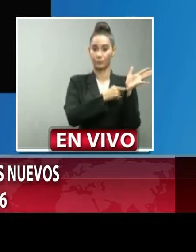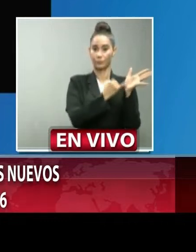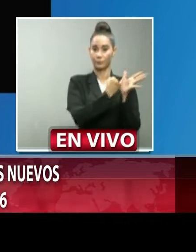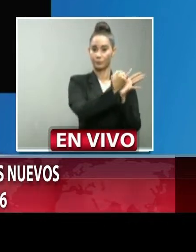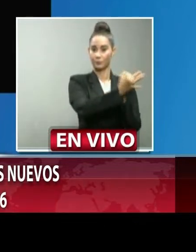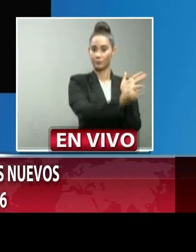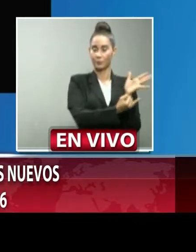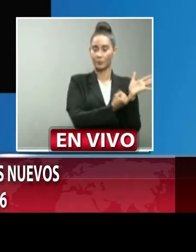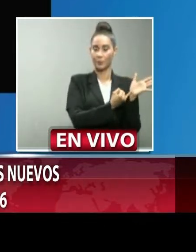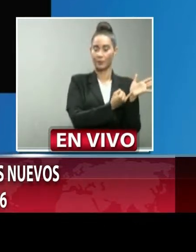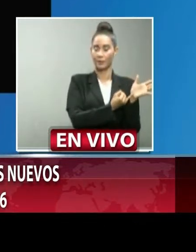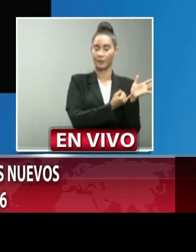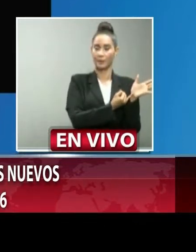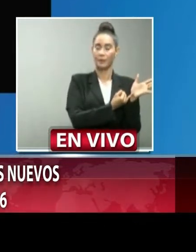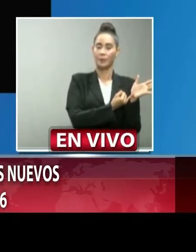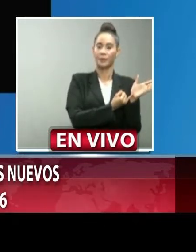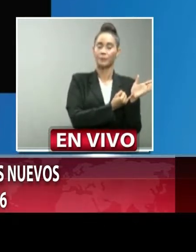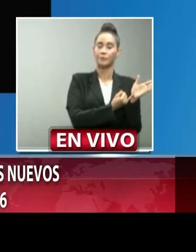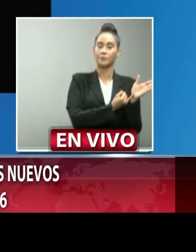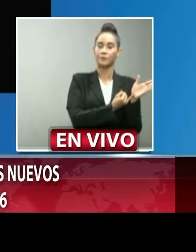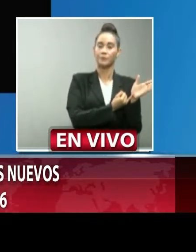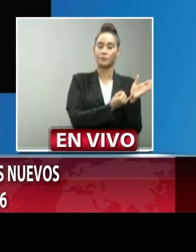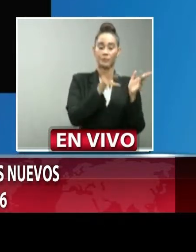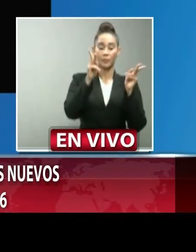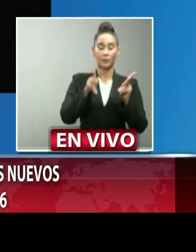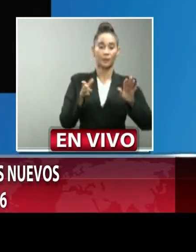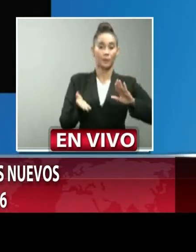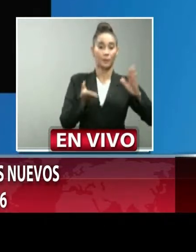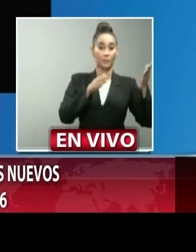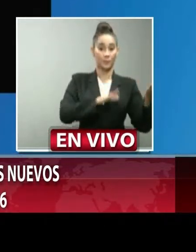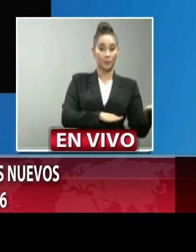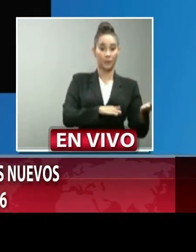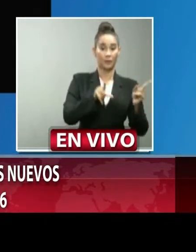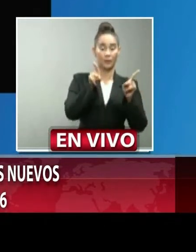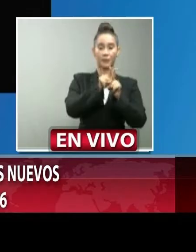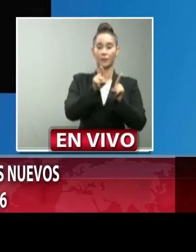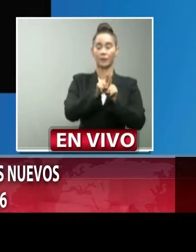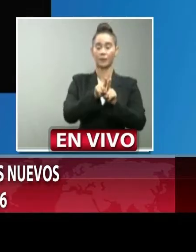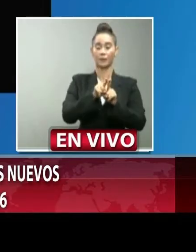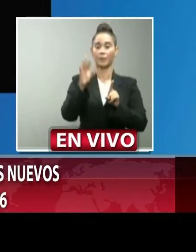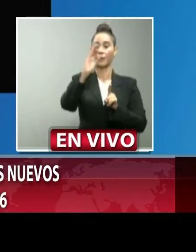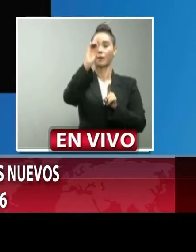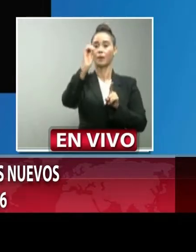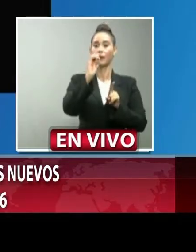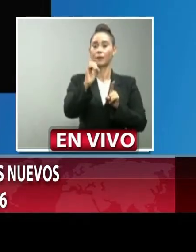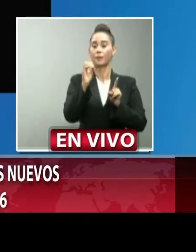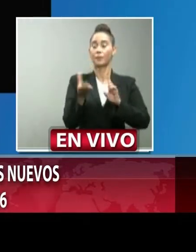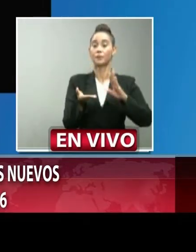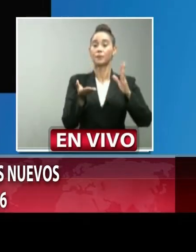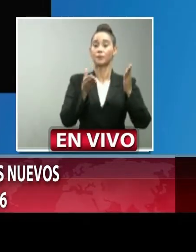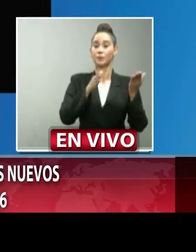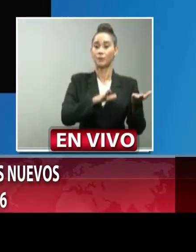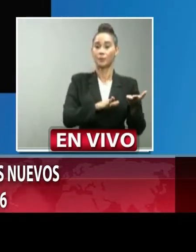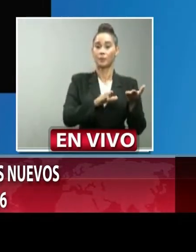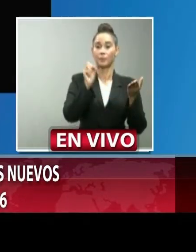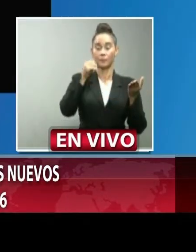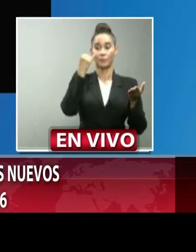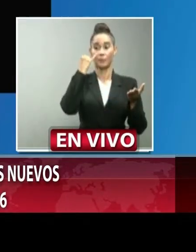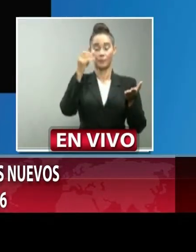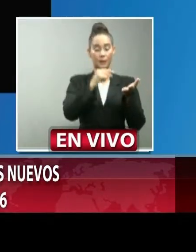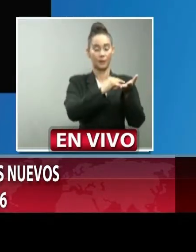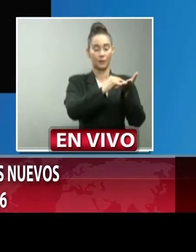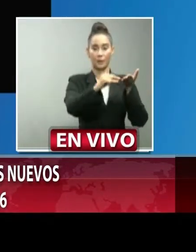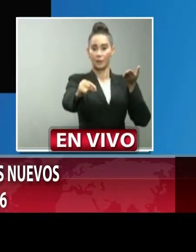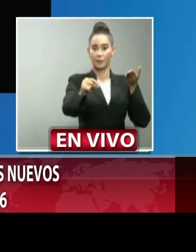la defunciones y la tasa de letalidad que se puede ver en línea roja